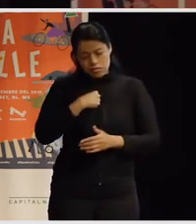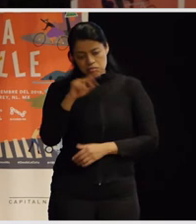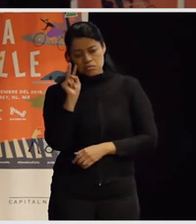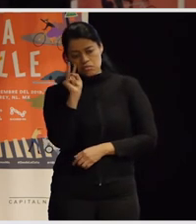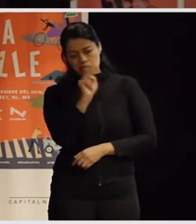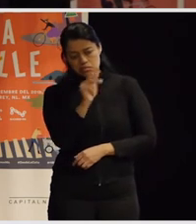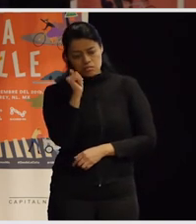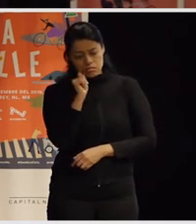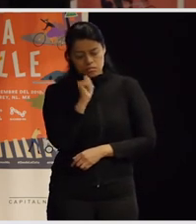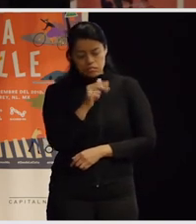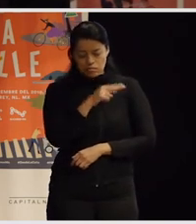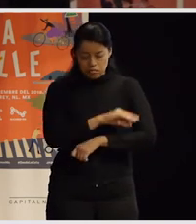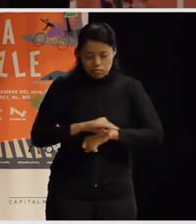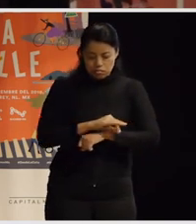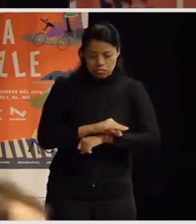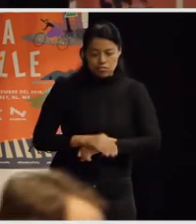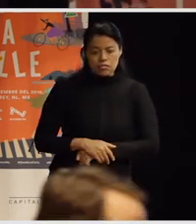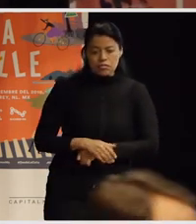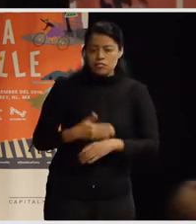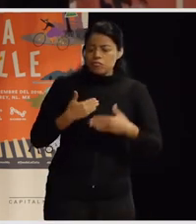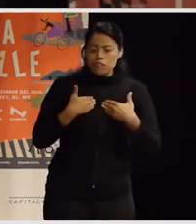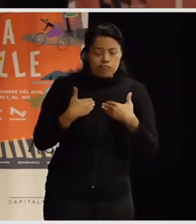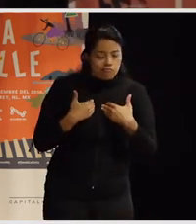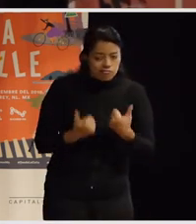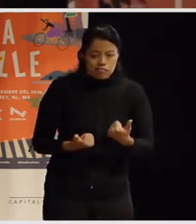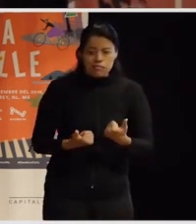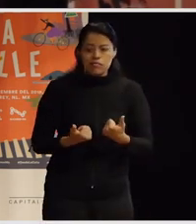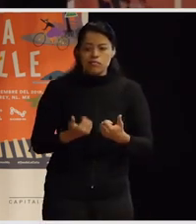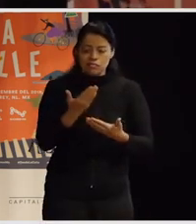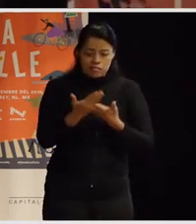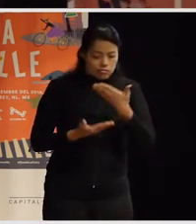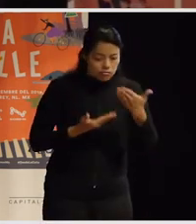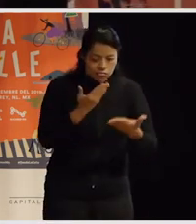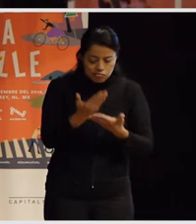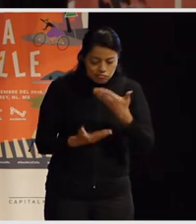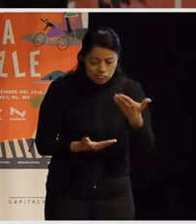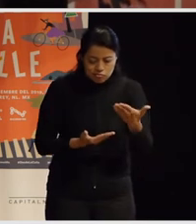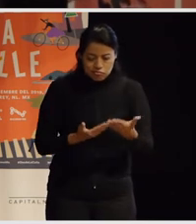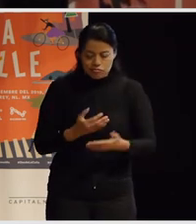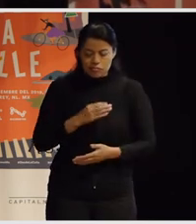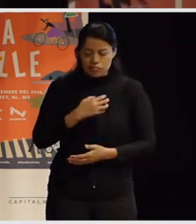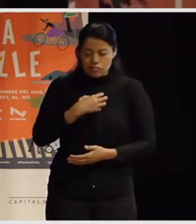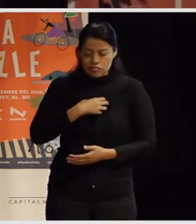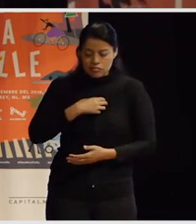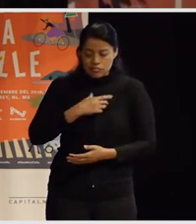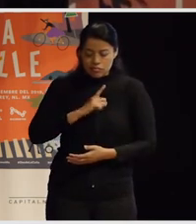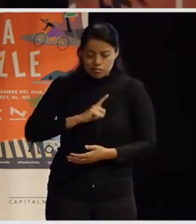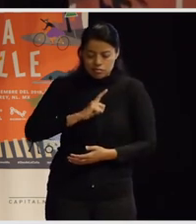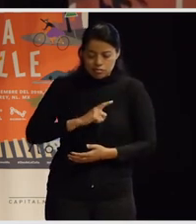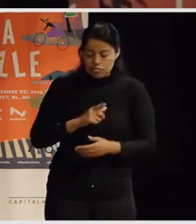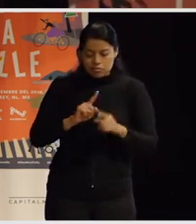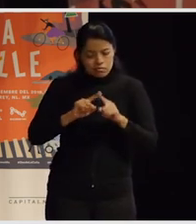digo como arquitecto que soy es como no entendemos que los servicios sanitarios son diferentes para hombres y para mujeres